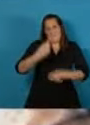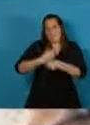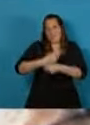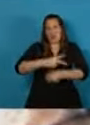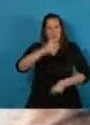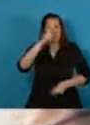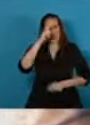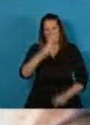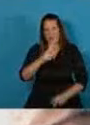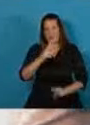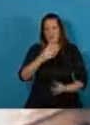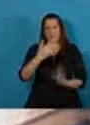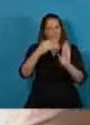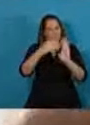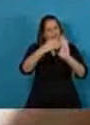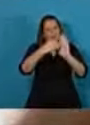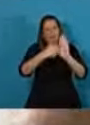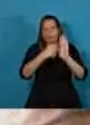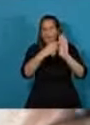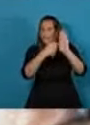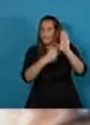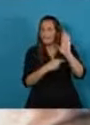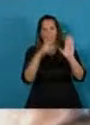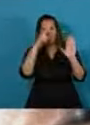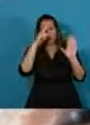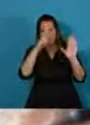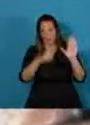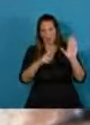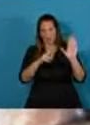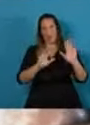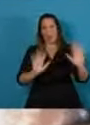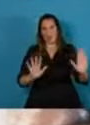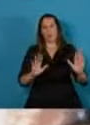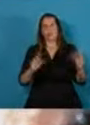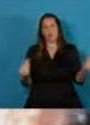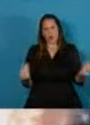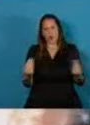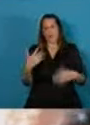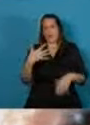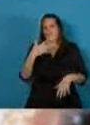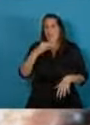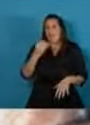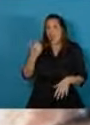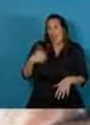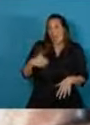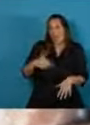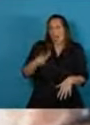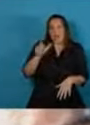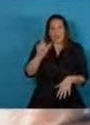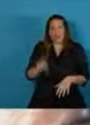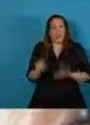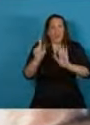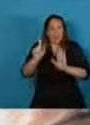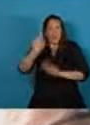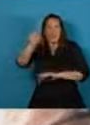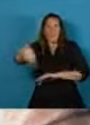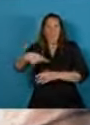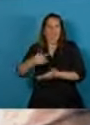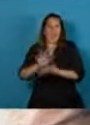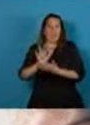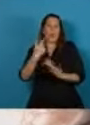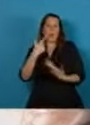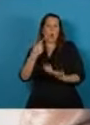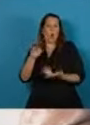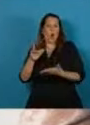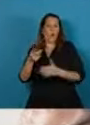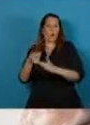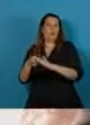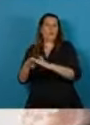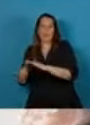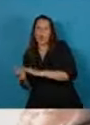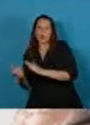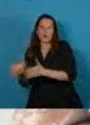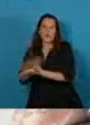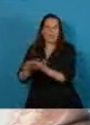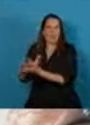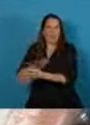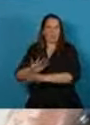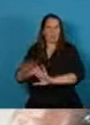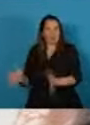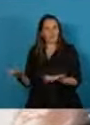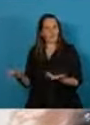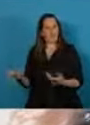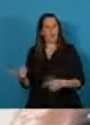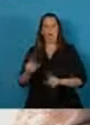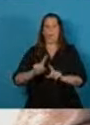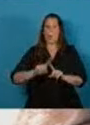Para superar este muro que lo único que ha garantizado en la Argentina es la impunidad estructural en los próximos días vamos a enviar al